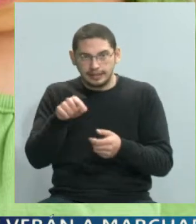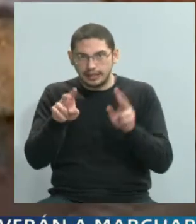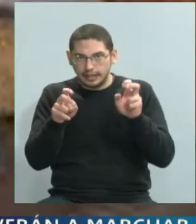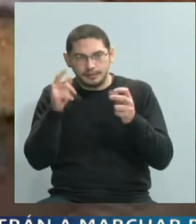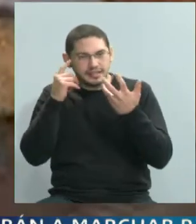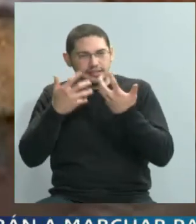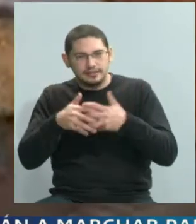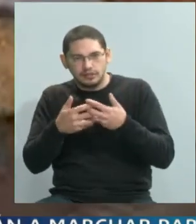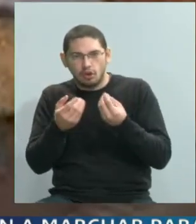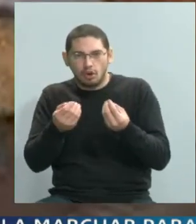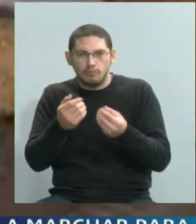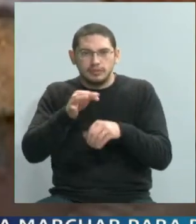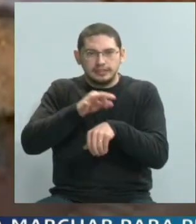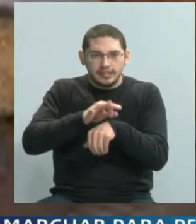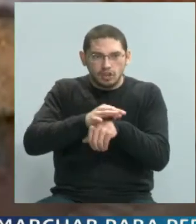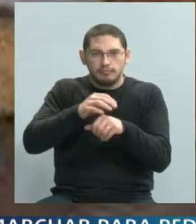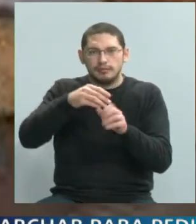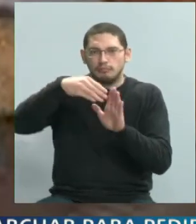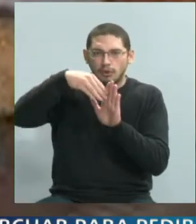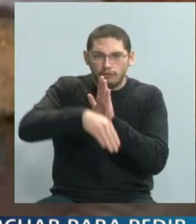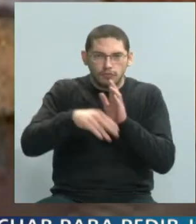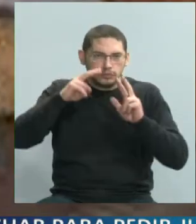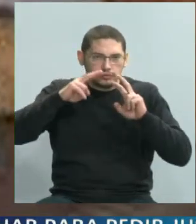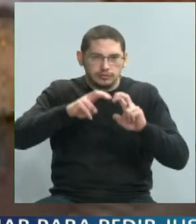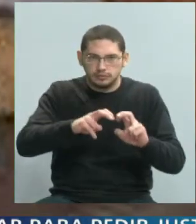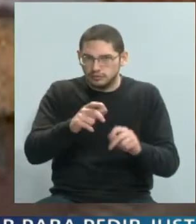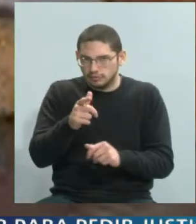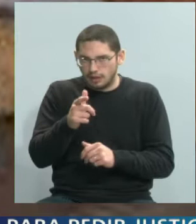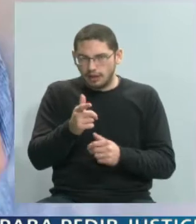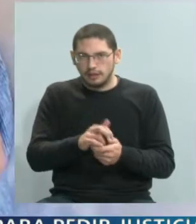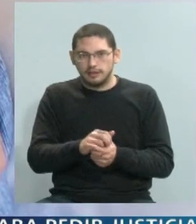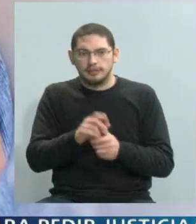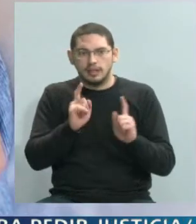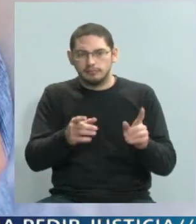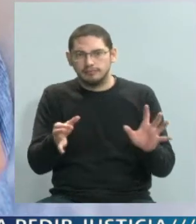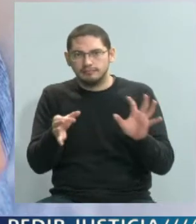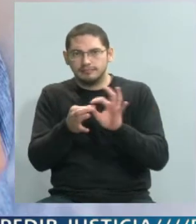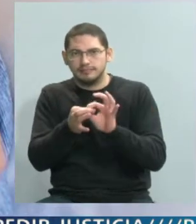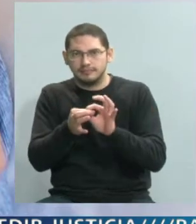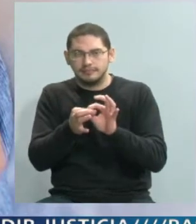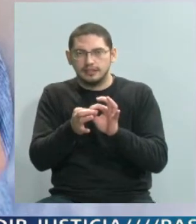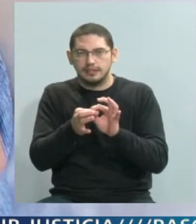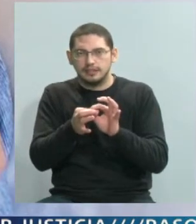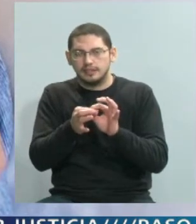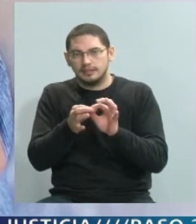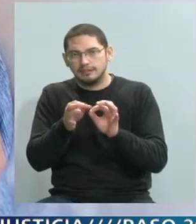el síndrome y lo que respecta puntualmente a mi mirada con una perspectiva de género sobre estas mamás